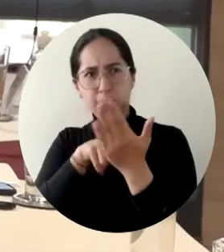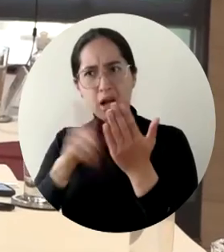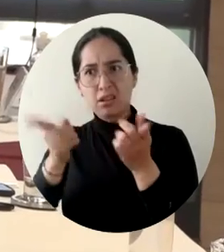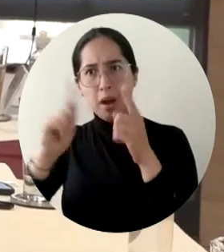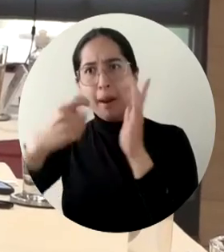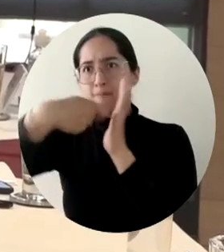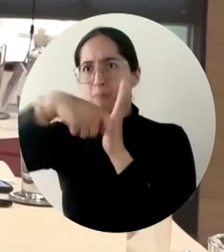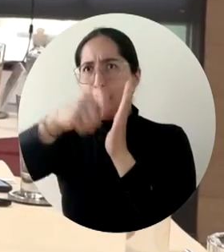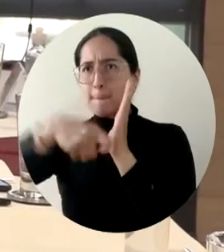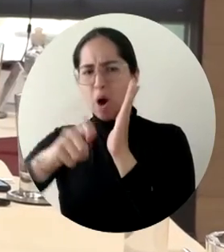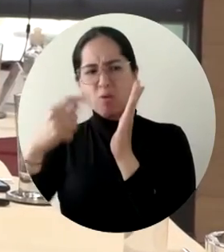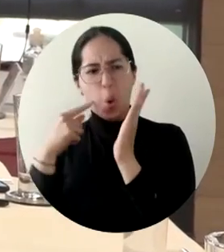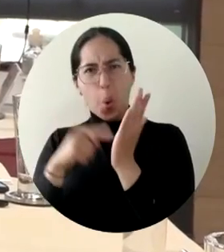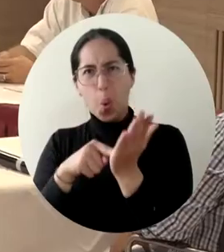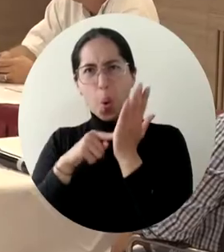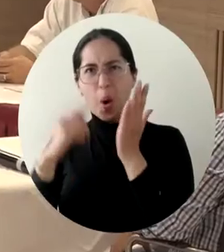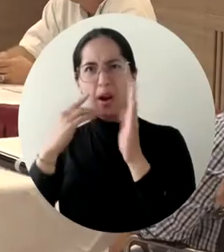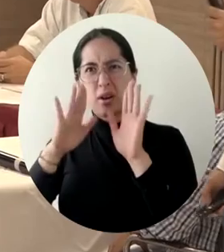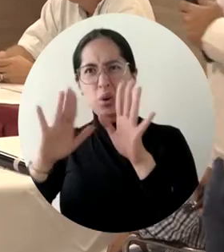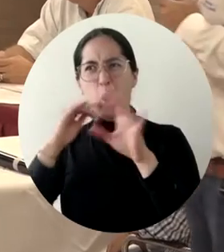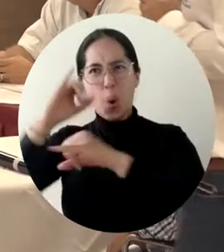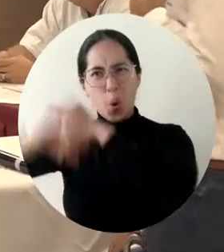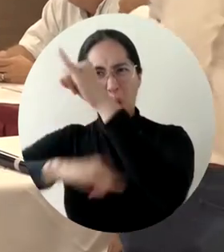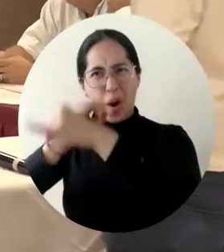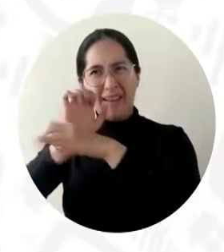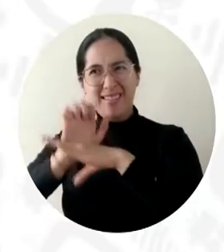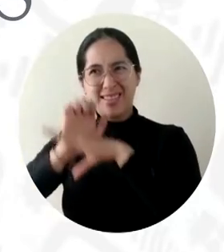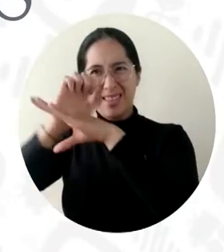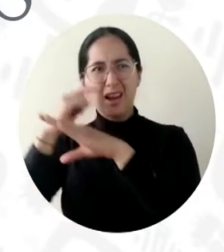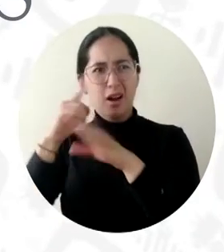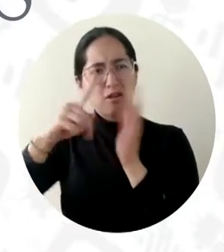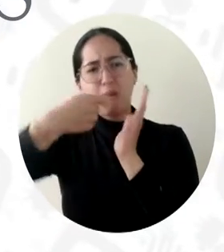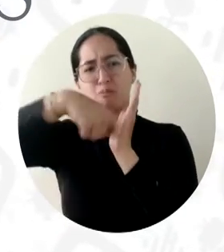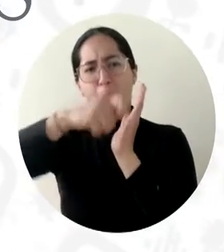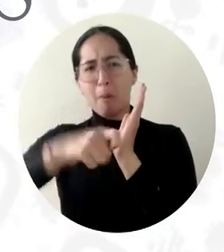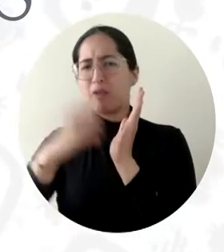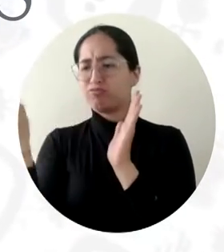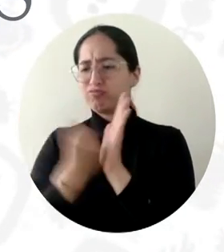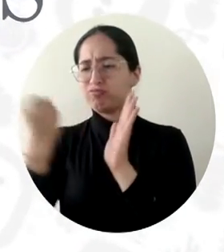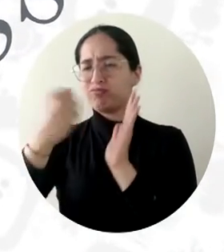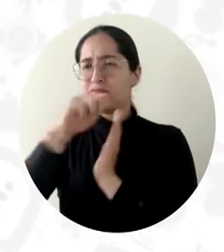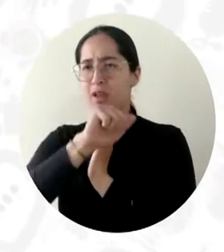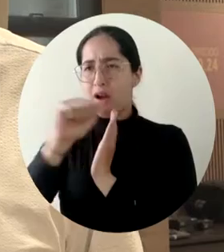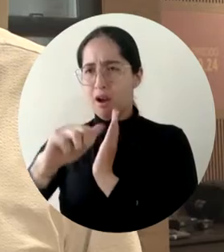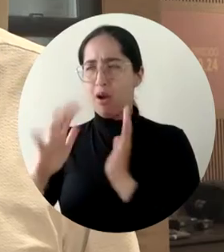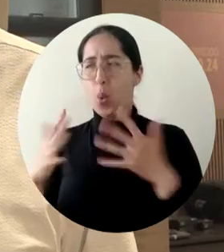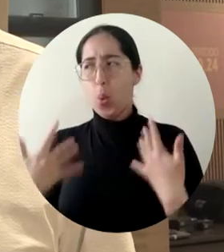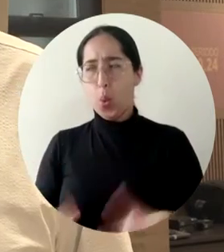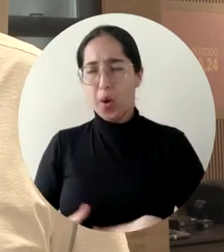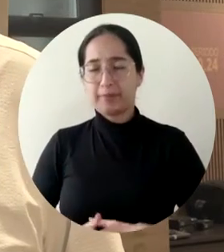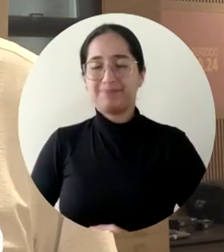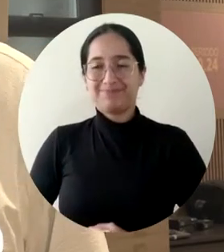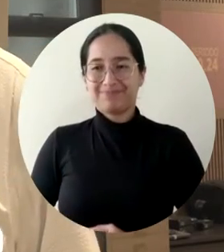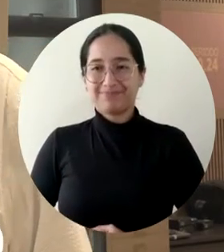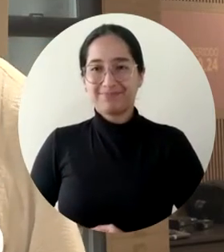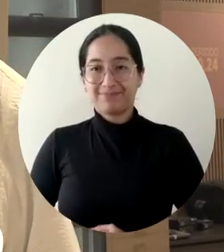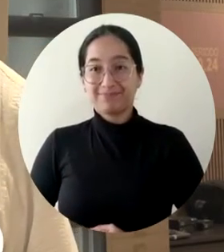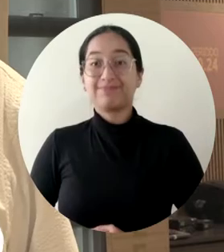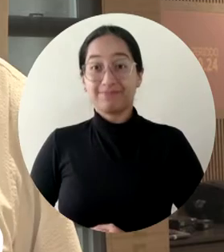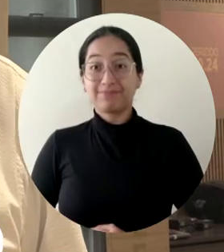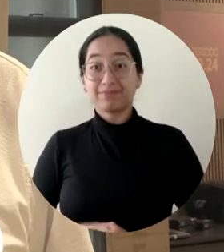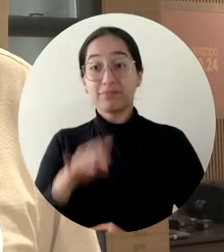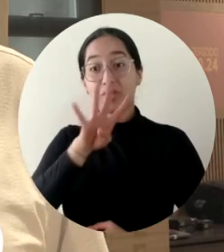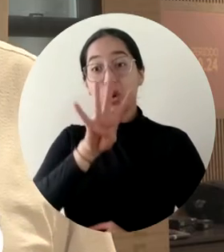notificados de la calificación AA otorgada por la Agencia Internacional de Valoración Crediticia, Fitch Ratings. El desempeño de la universidad